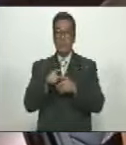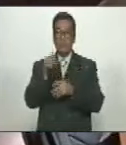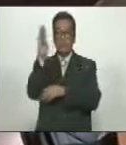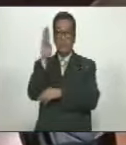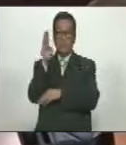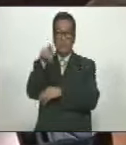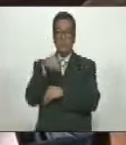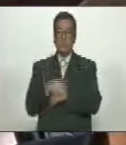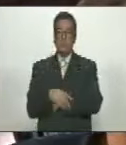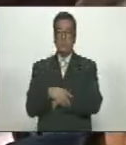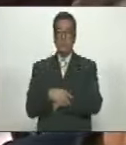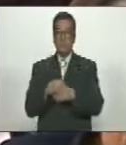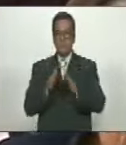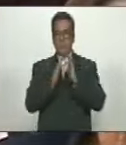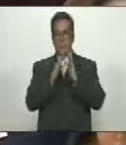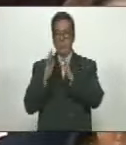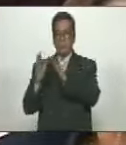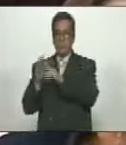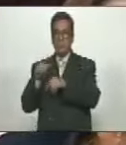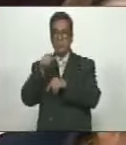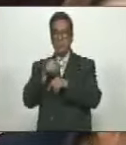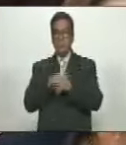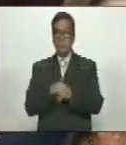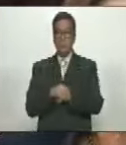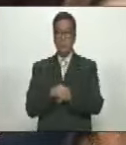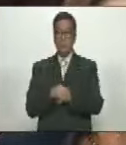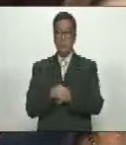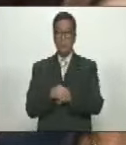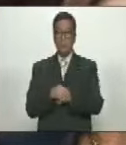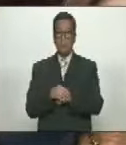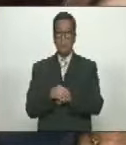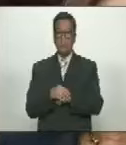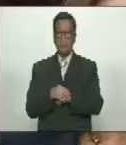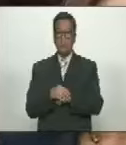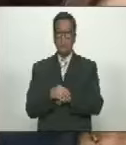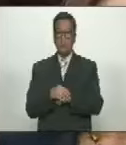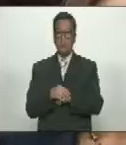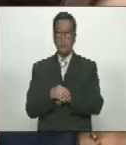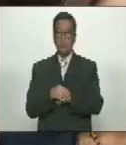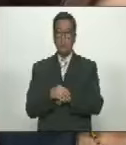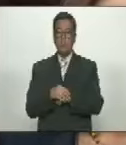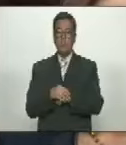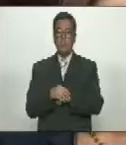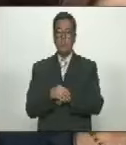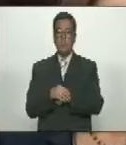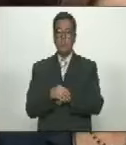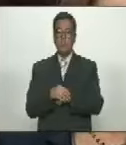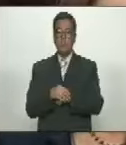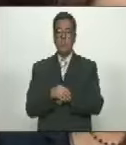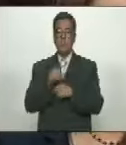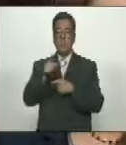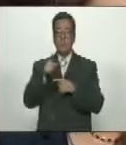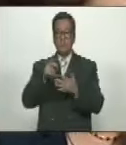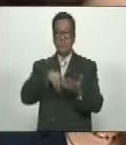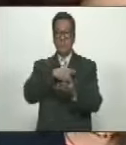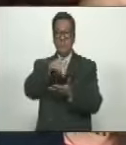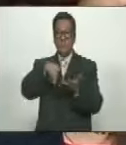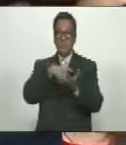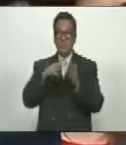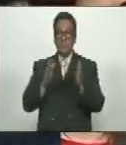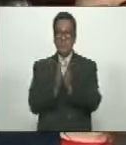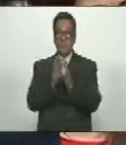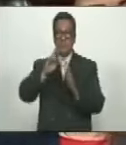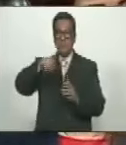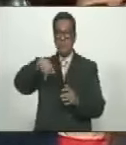Vaticano Que es quien organizó Esto De De De la plaza De San